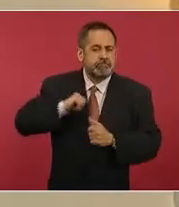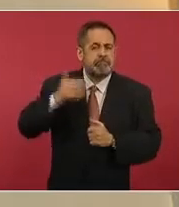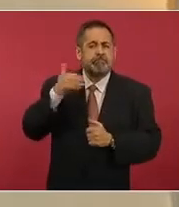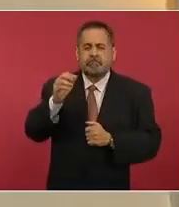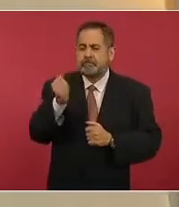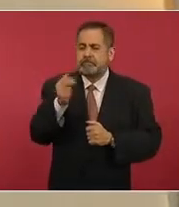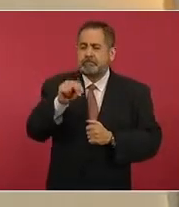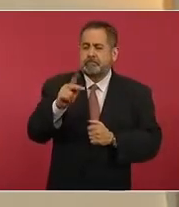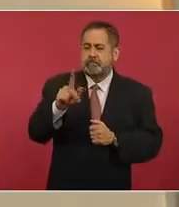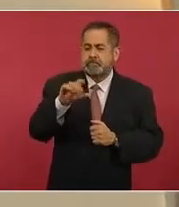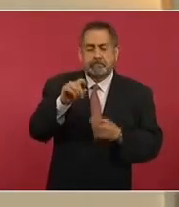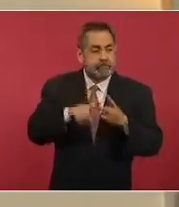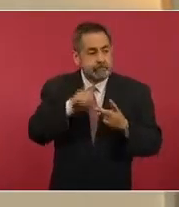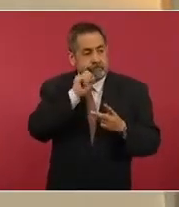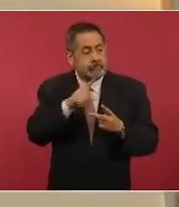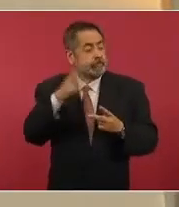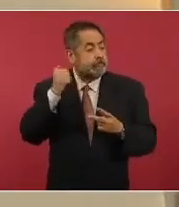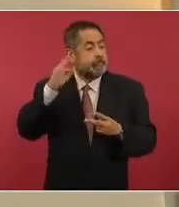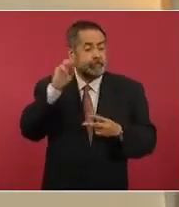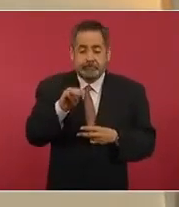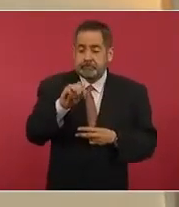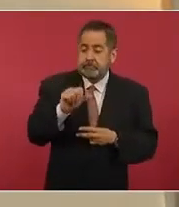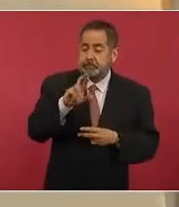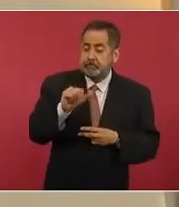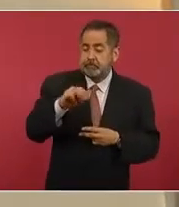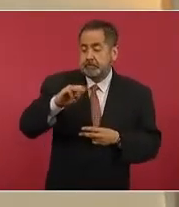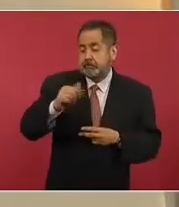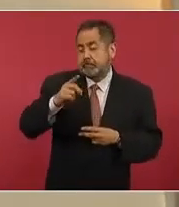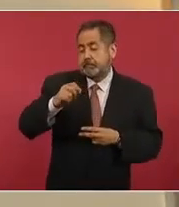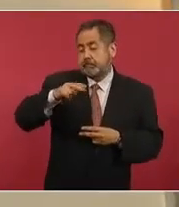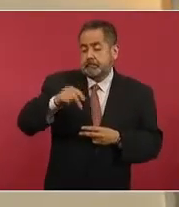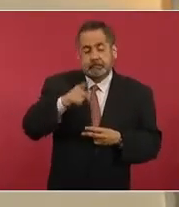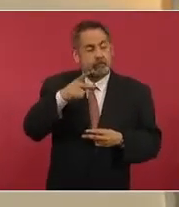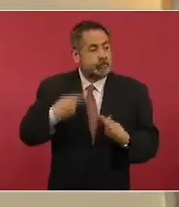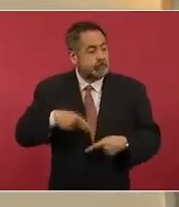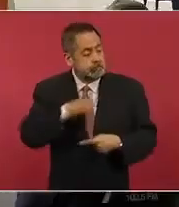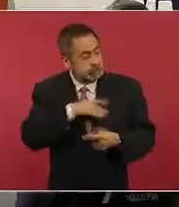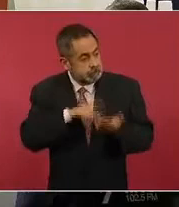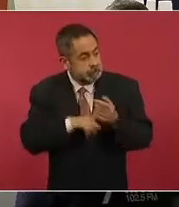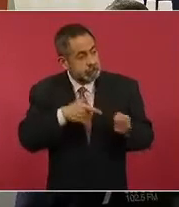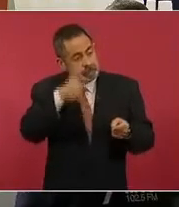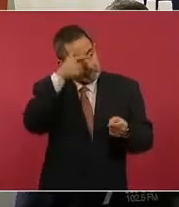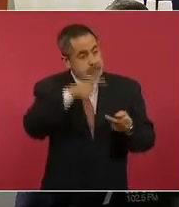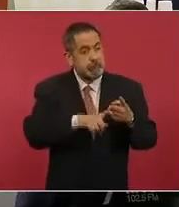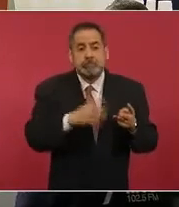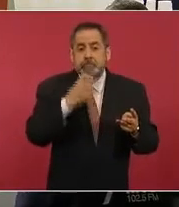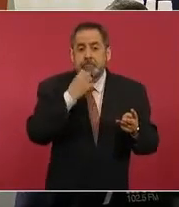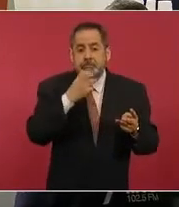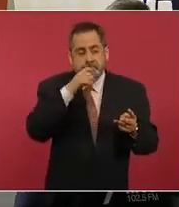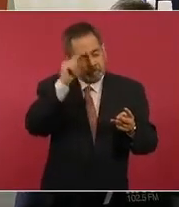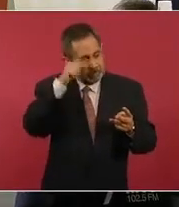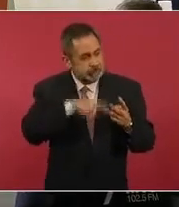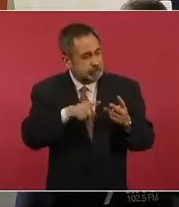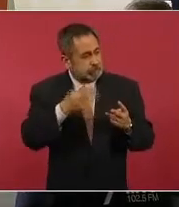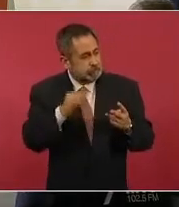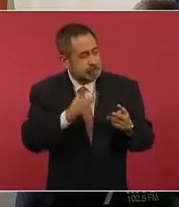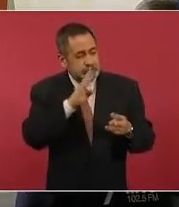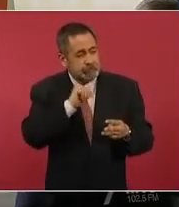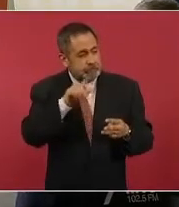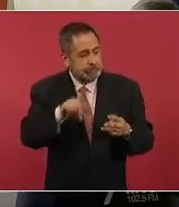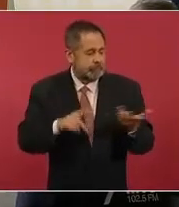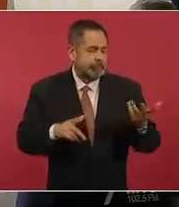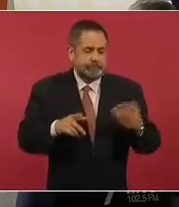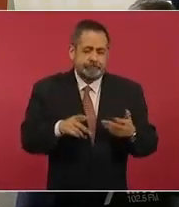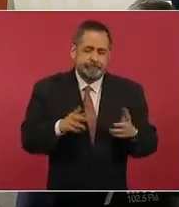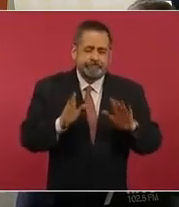Entendí que María Magdalena era mejor persona de lo que dicen los moralistas y descubrí que Judas Tadeo no era tal. Bromas